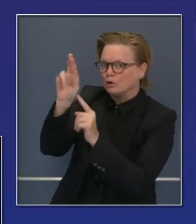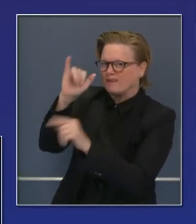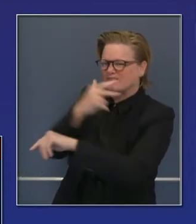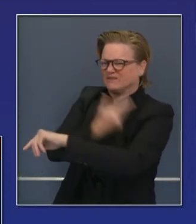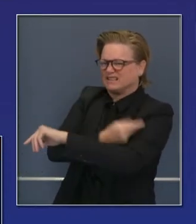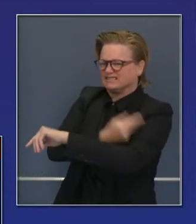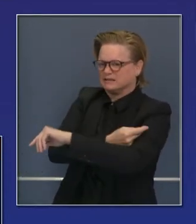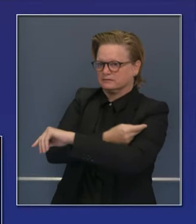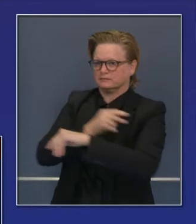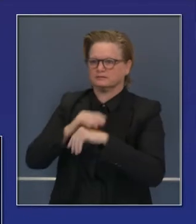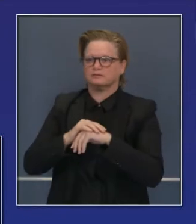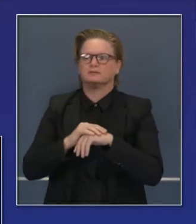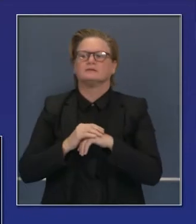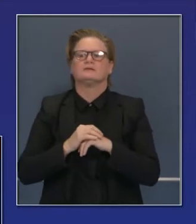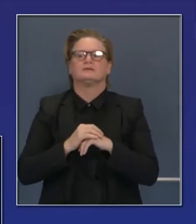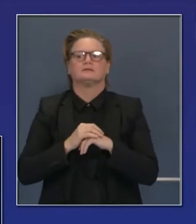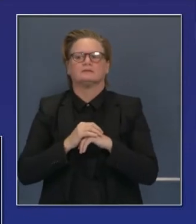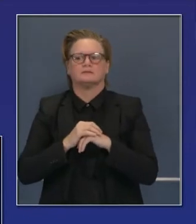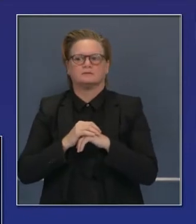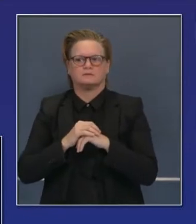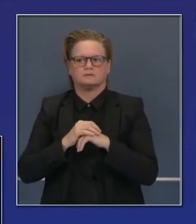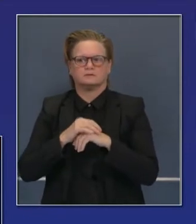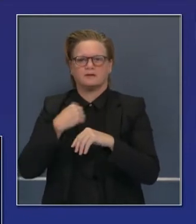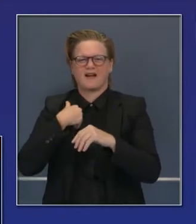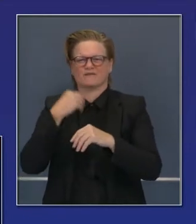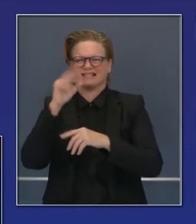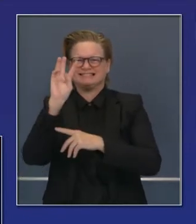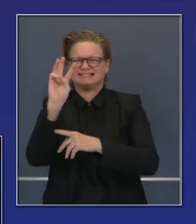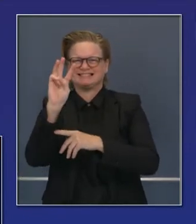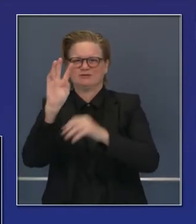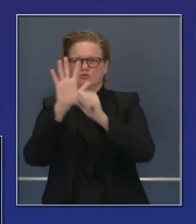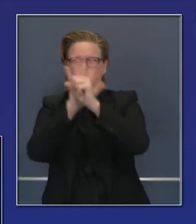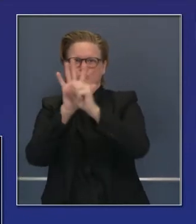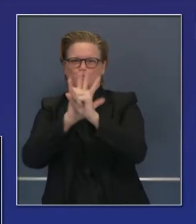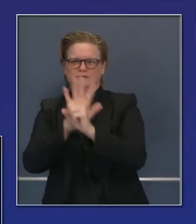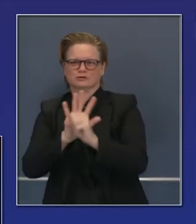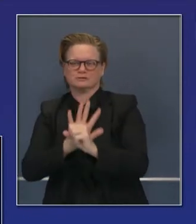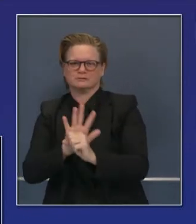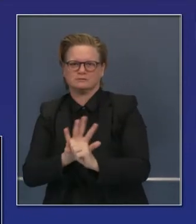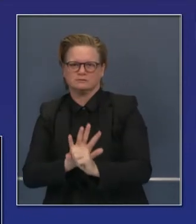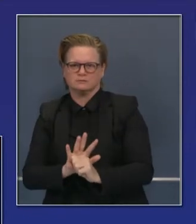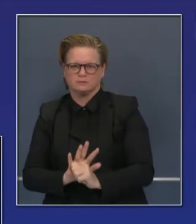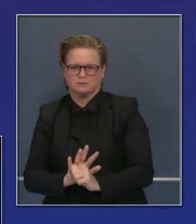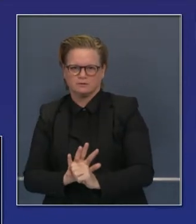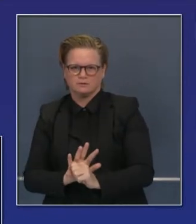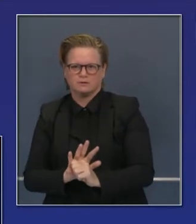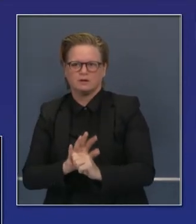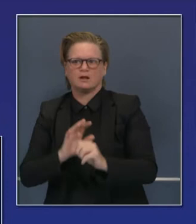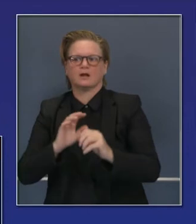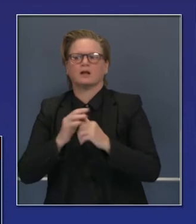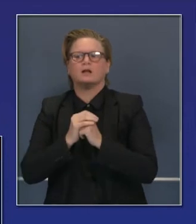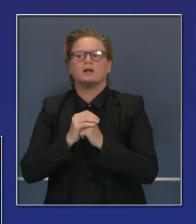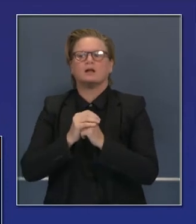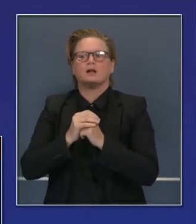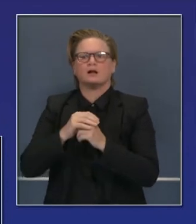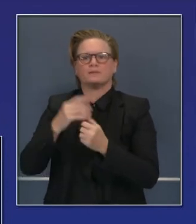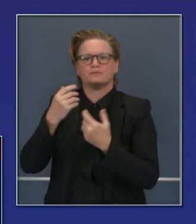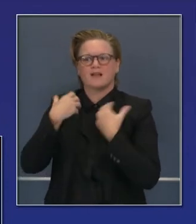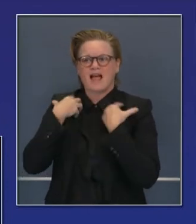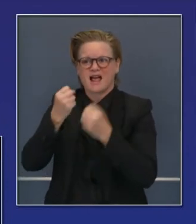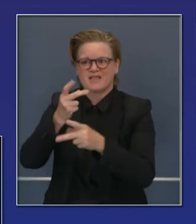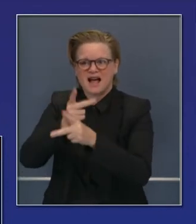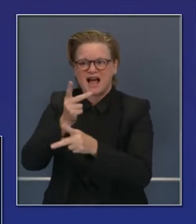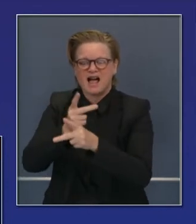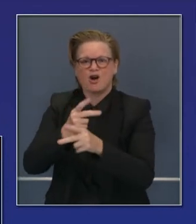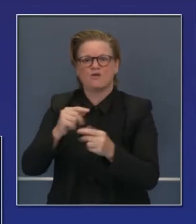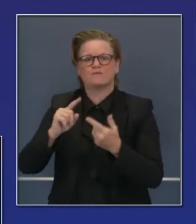regiones en el estado. En un momento hablo de las regiones nivel 1, aquí pueden ver la lista, atención aguda, atención